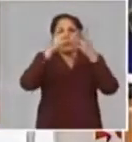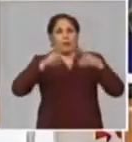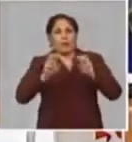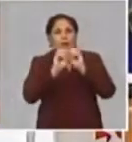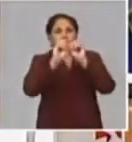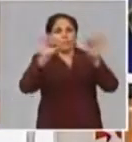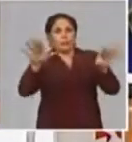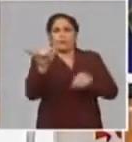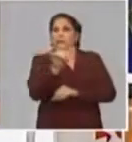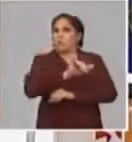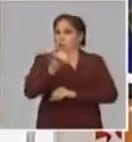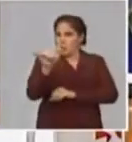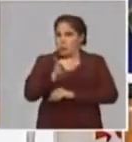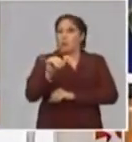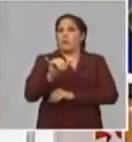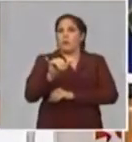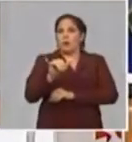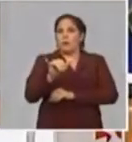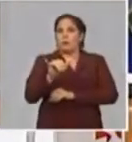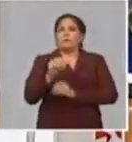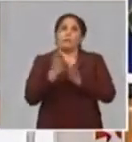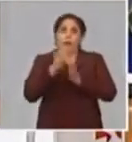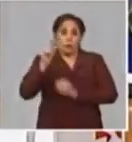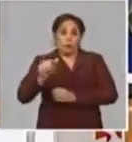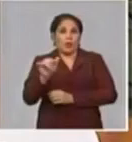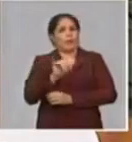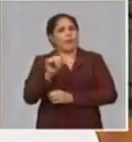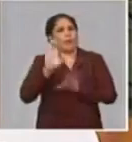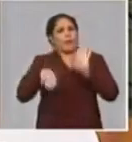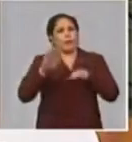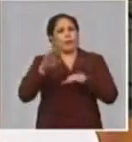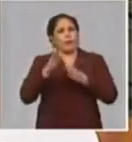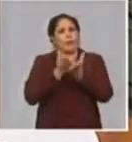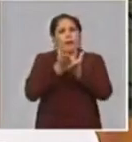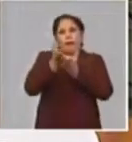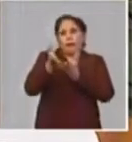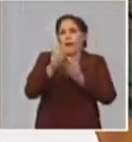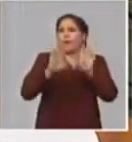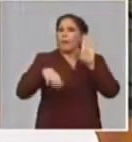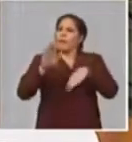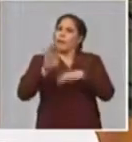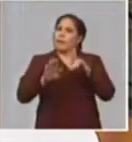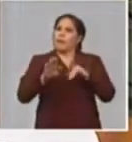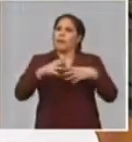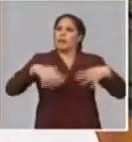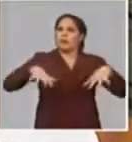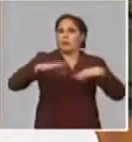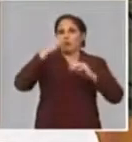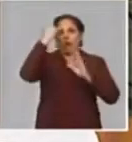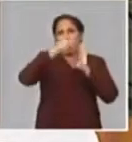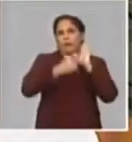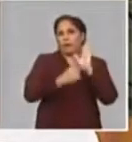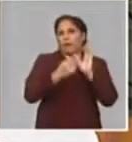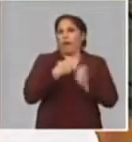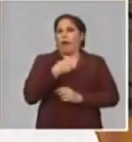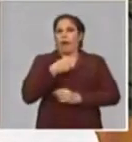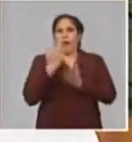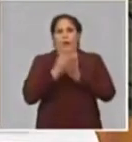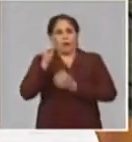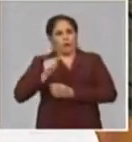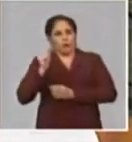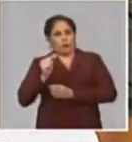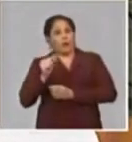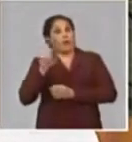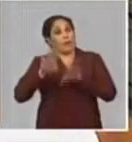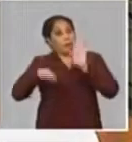Es decir, los estudiantes, teniendo en cuenta las carreras, teniendo en cuenta las características de nuestros estudiantes, se